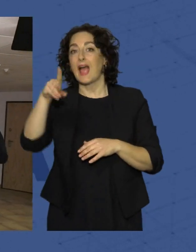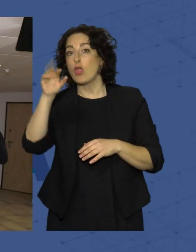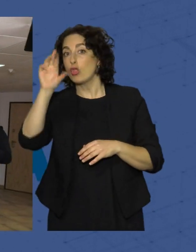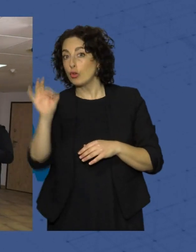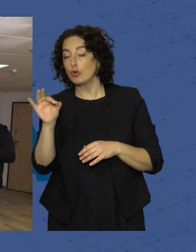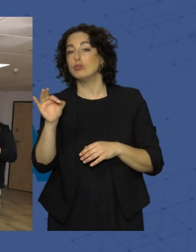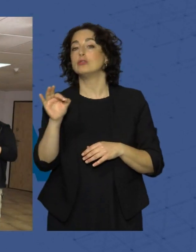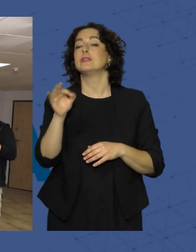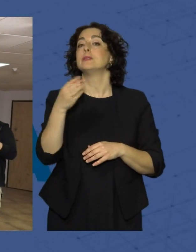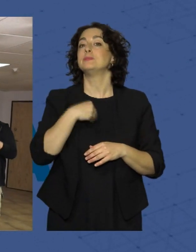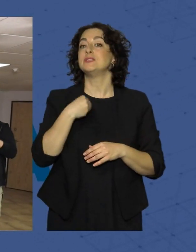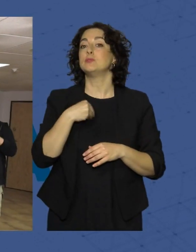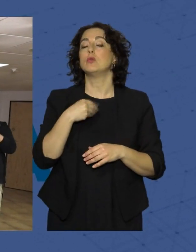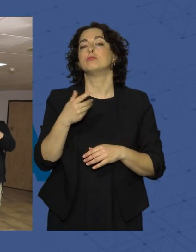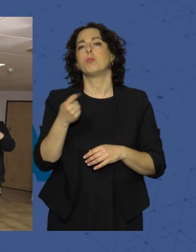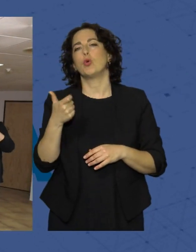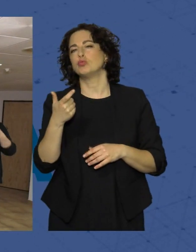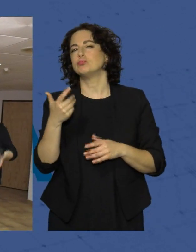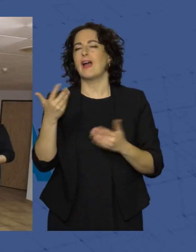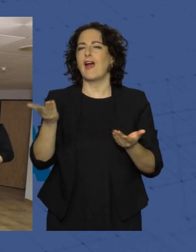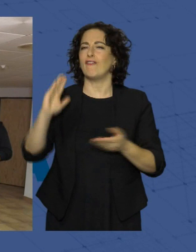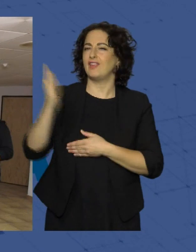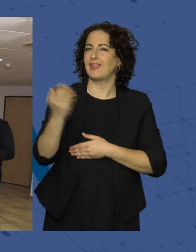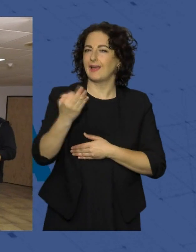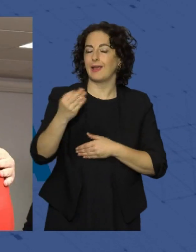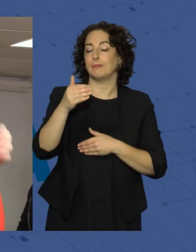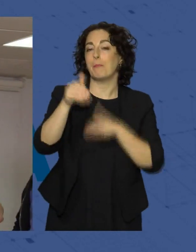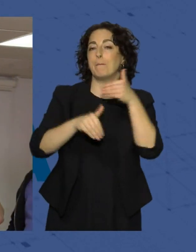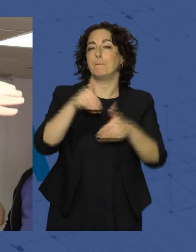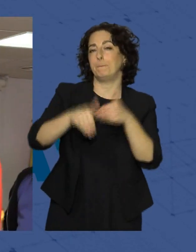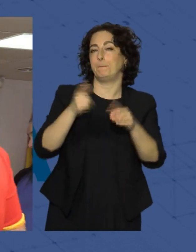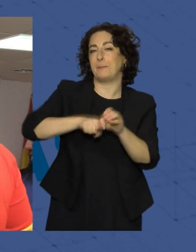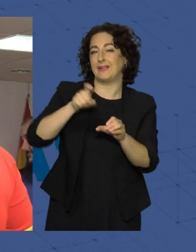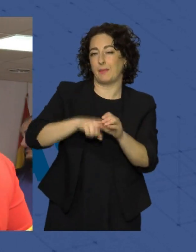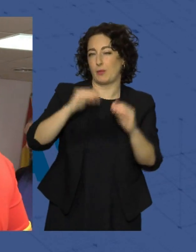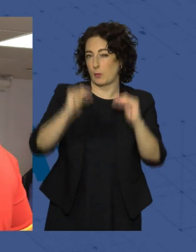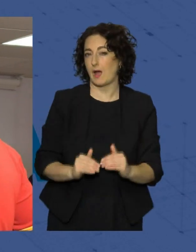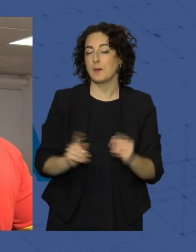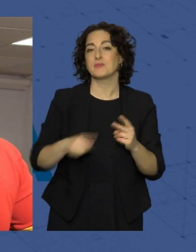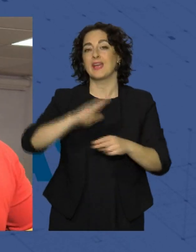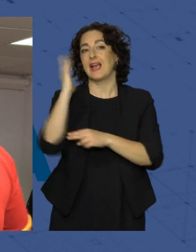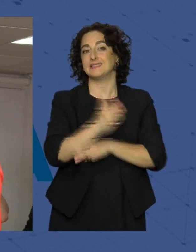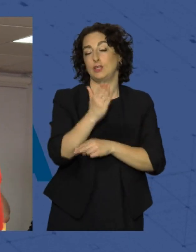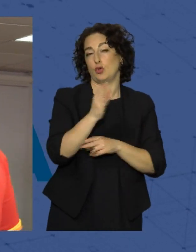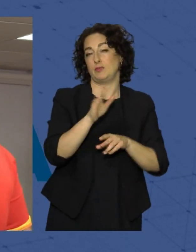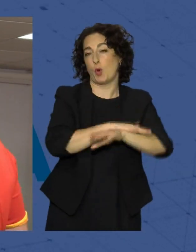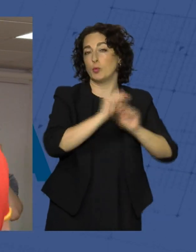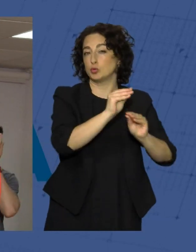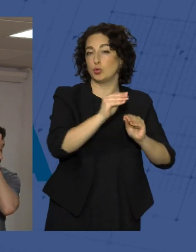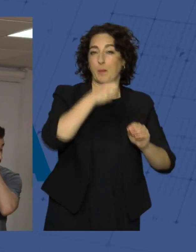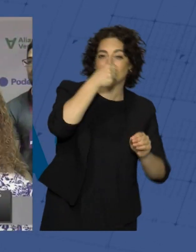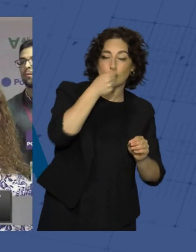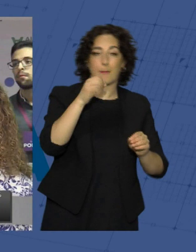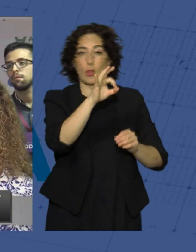a la confluencia le ha pesado la baja participación y el castigo al gobierno PSOE Podemos. Hay extensión,